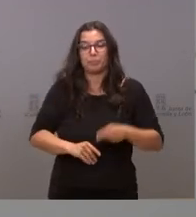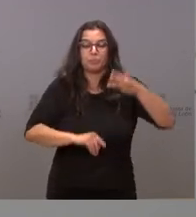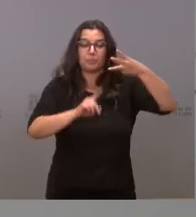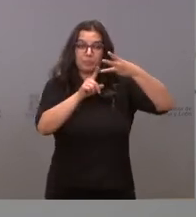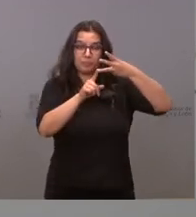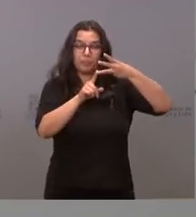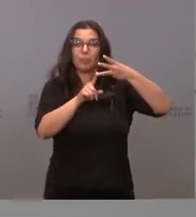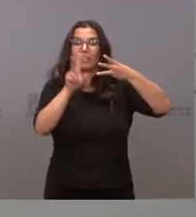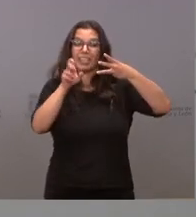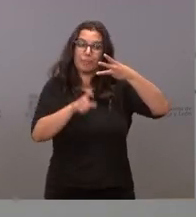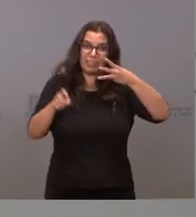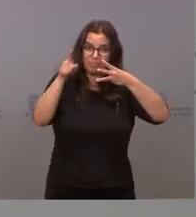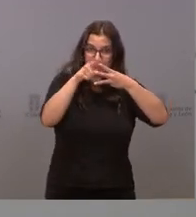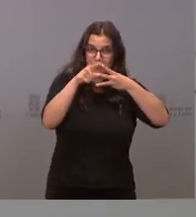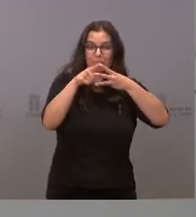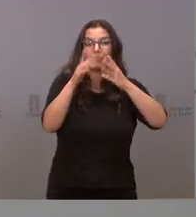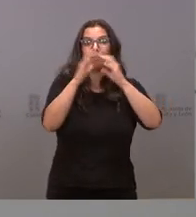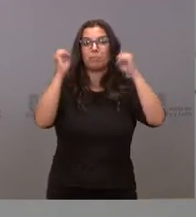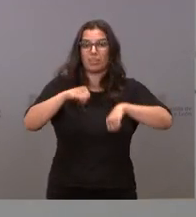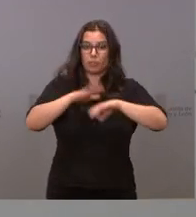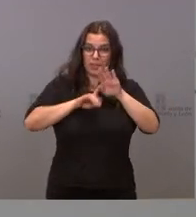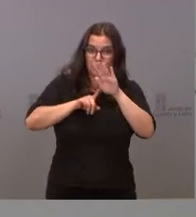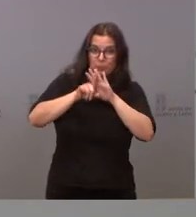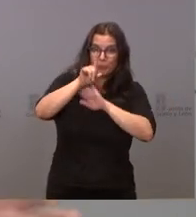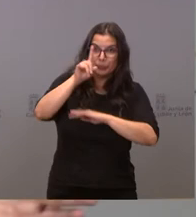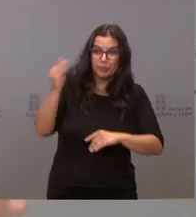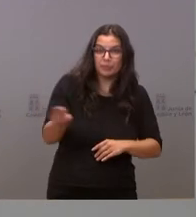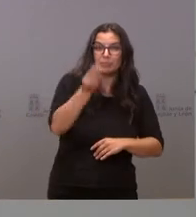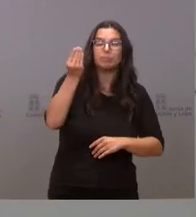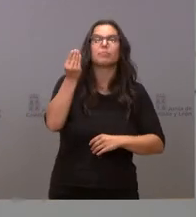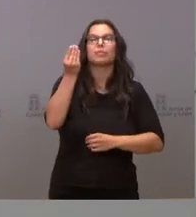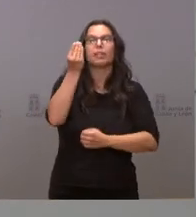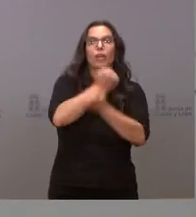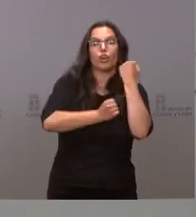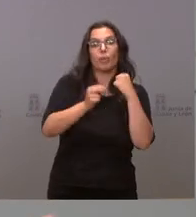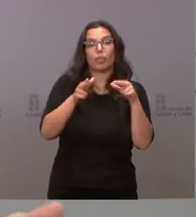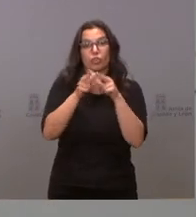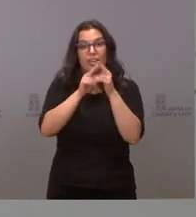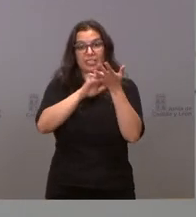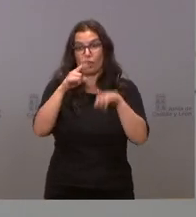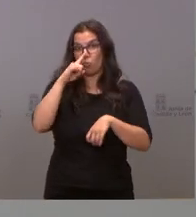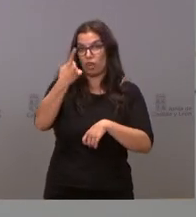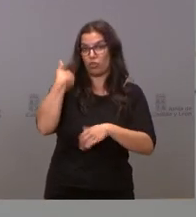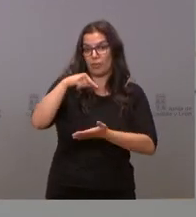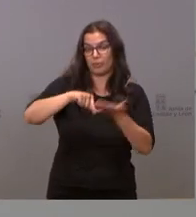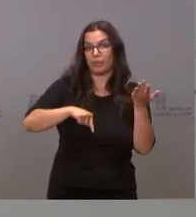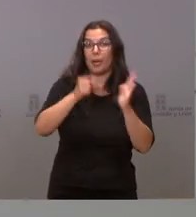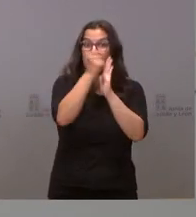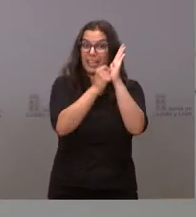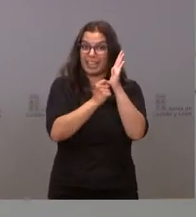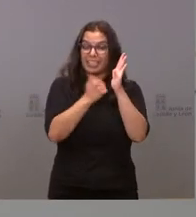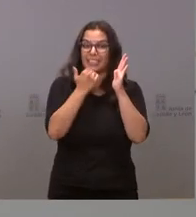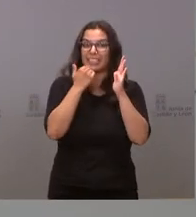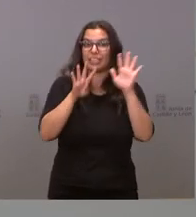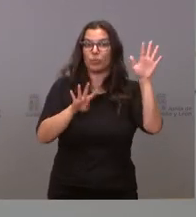Pacto por la Recuperación Económica y Social de Castilla y León, las medidas, casi en un 95%,